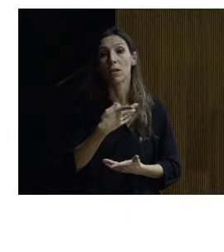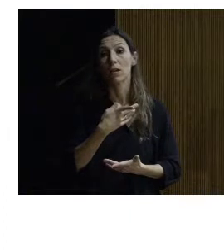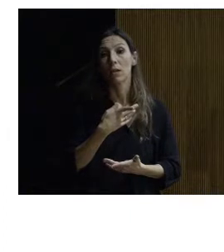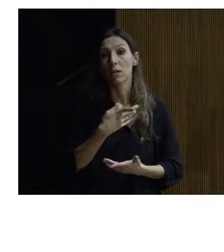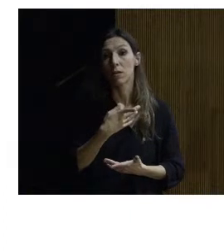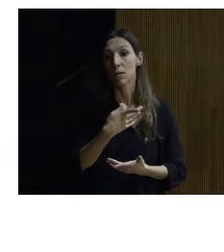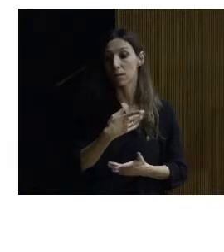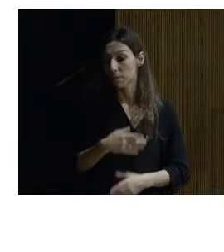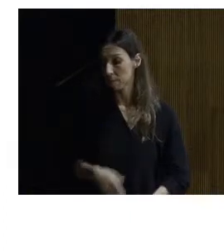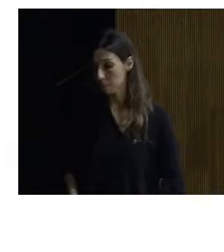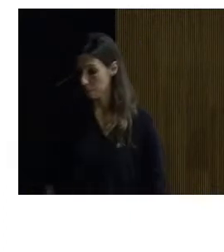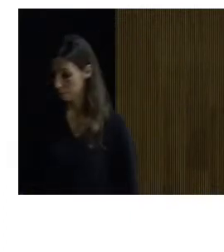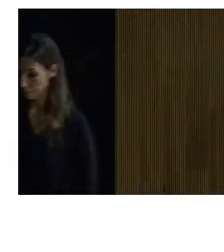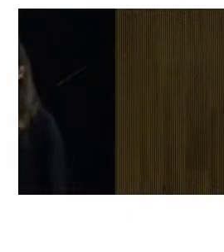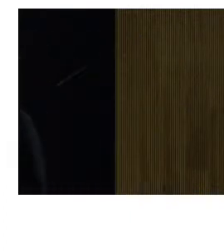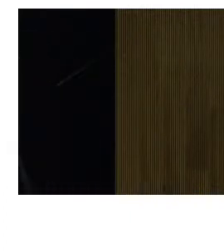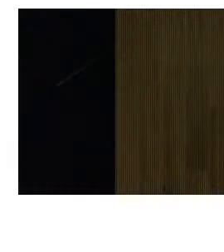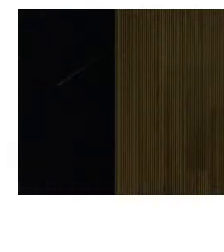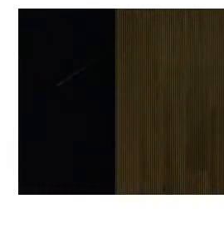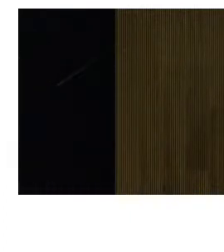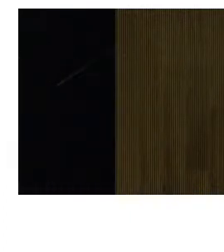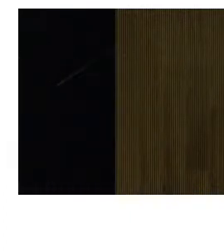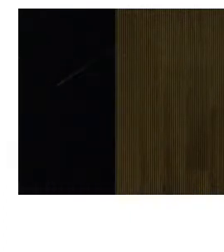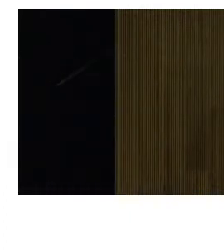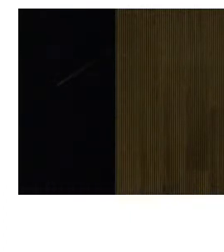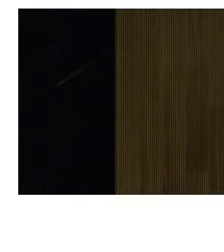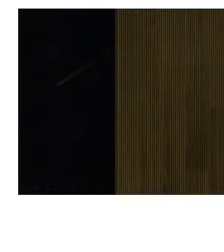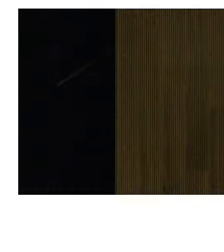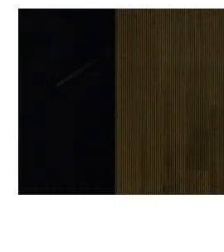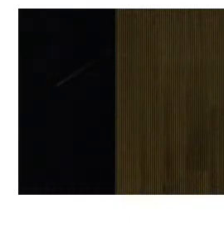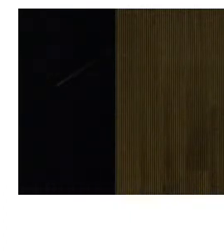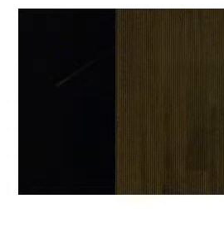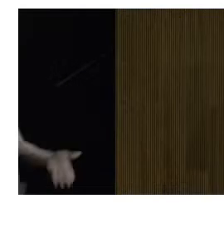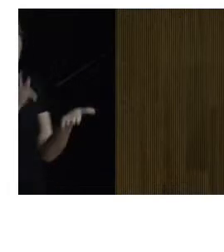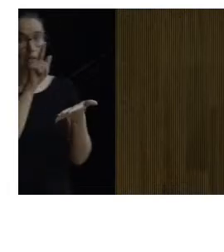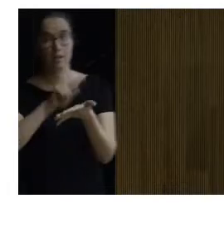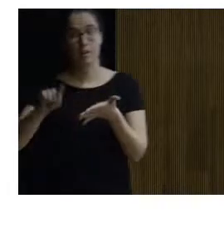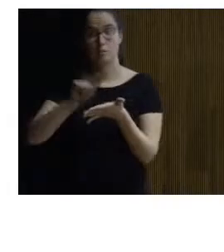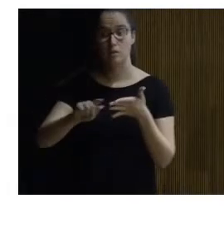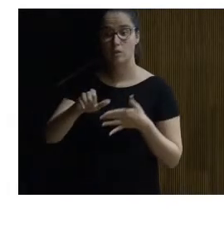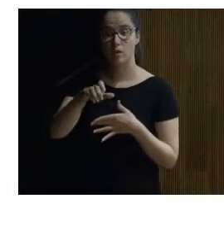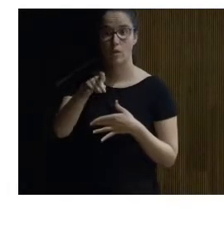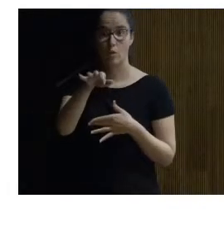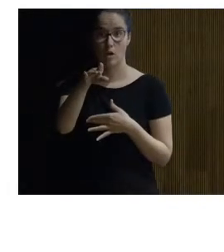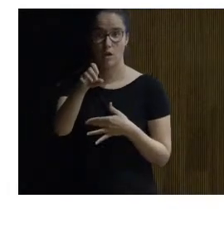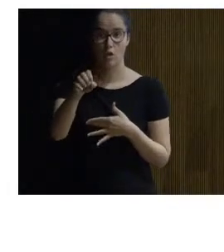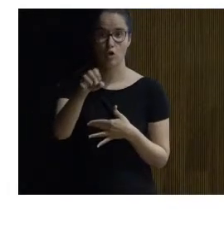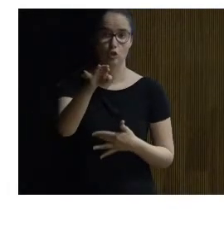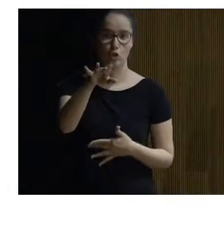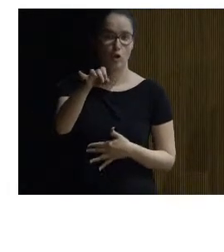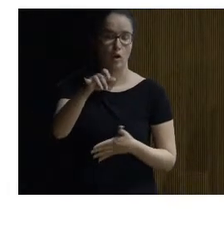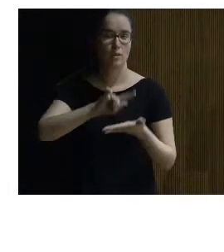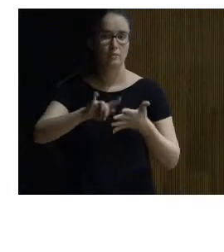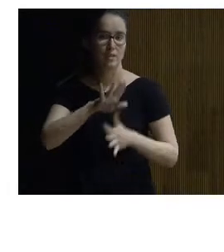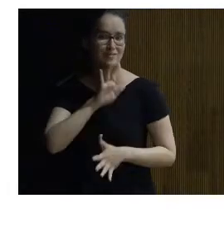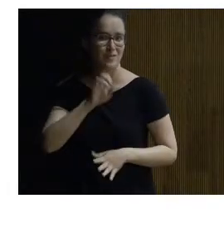una bueno bueno pues el despacho de Eduardo Torroja ¿no? con bueno un despacho pues magnífico con